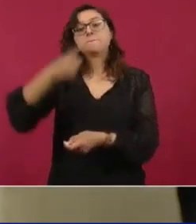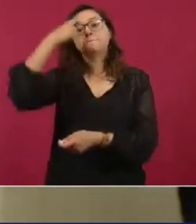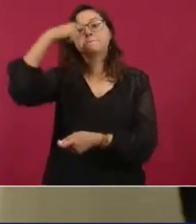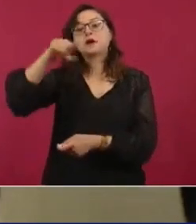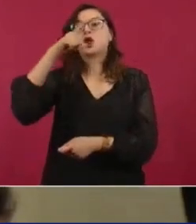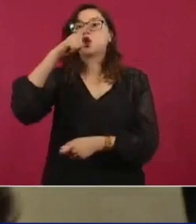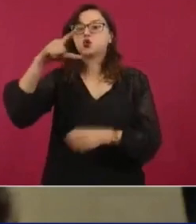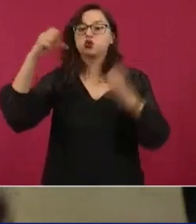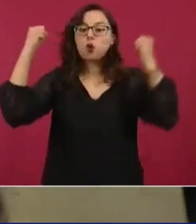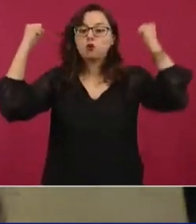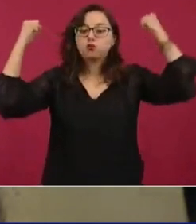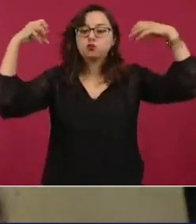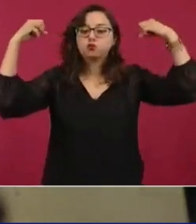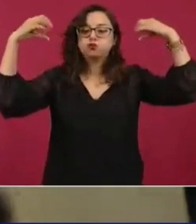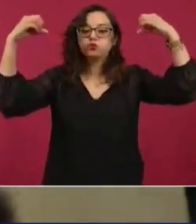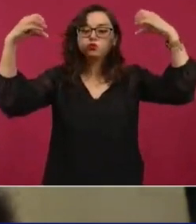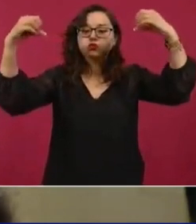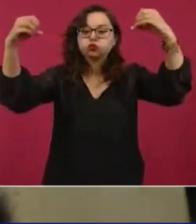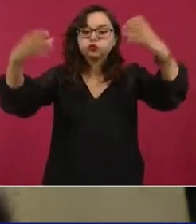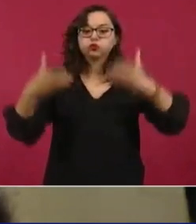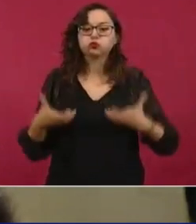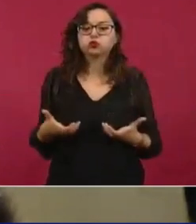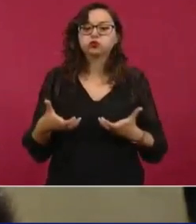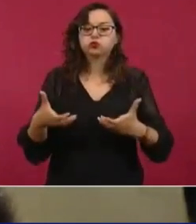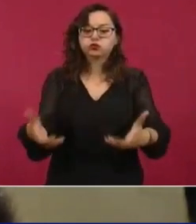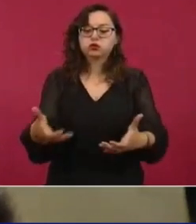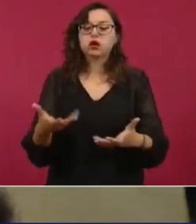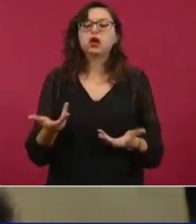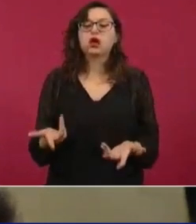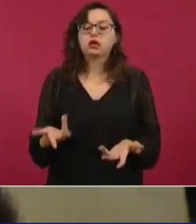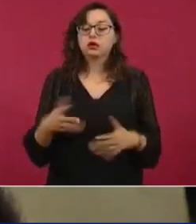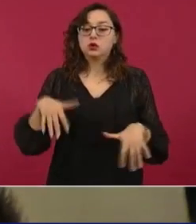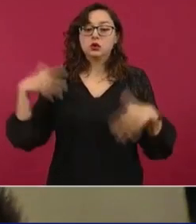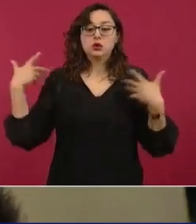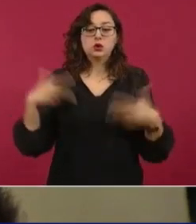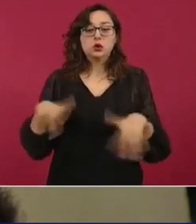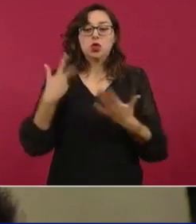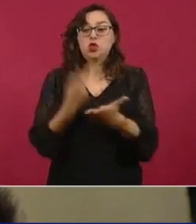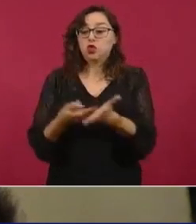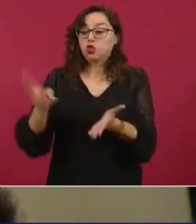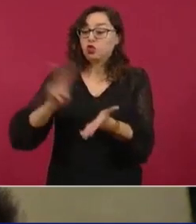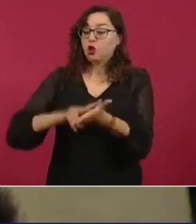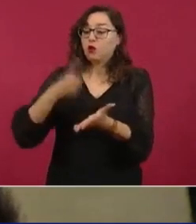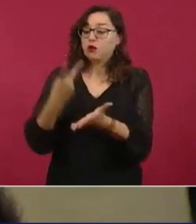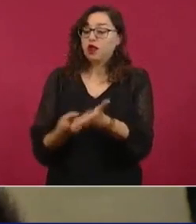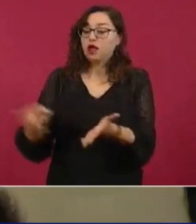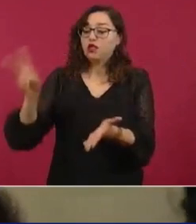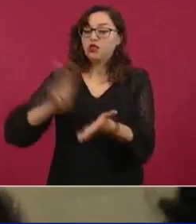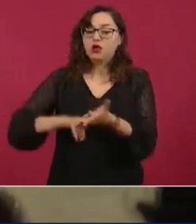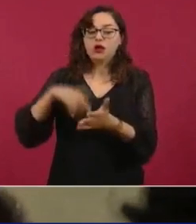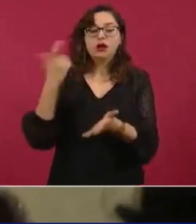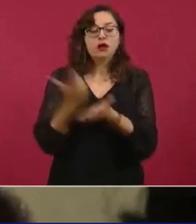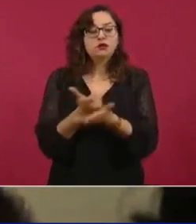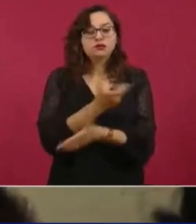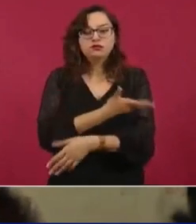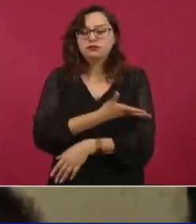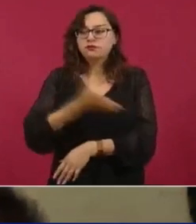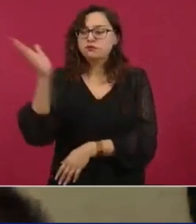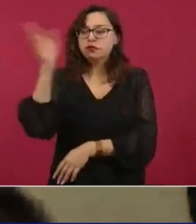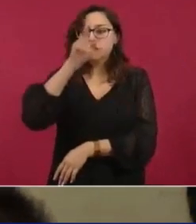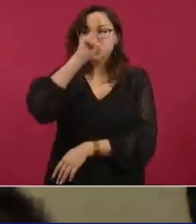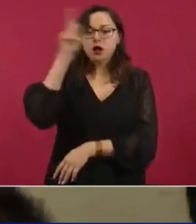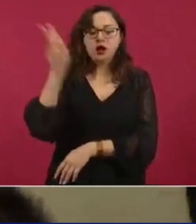que finalmente fue a costos de inversión triplicados con un financiamiento fuera del mercado.